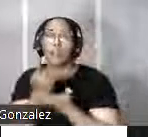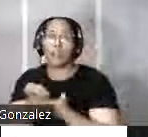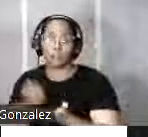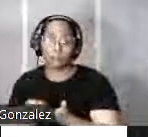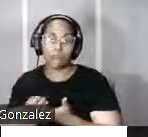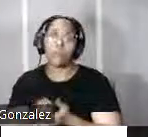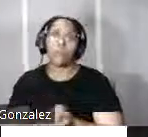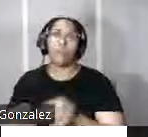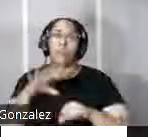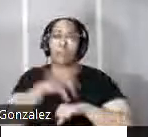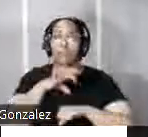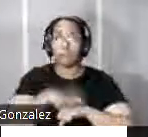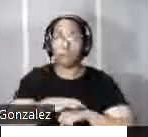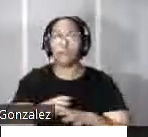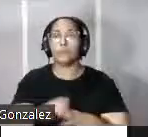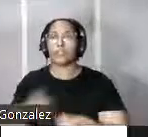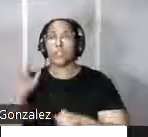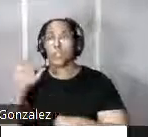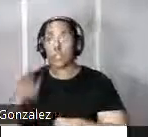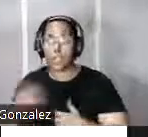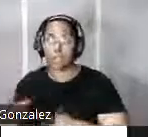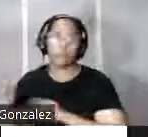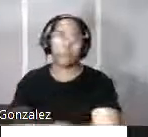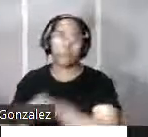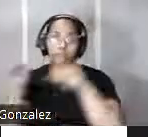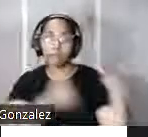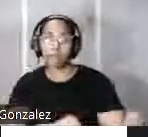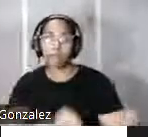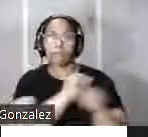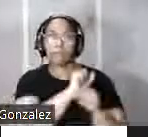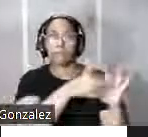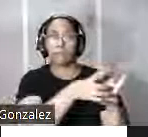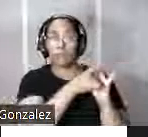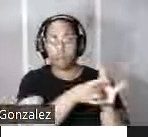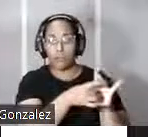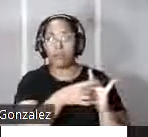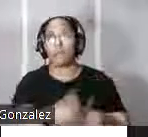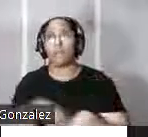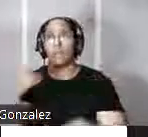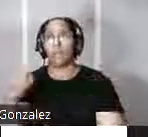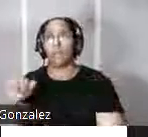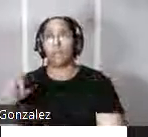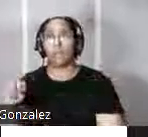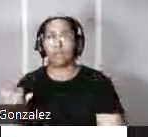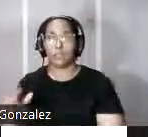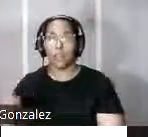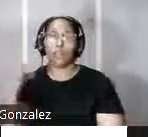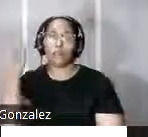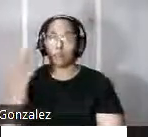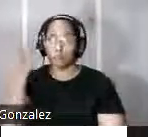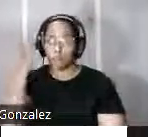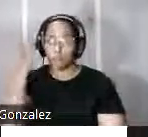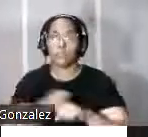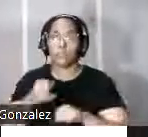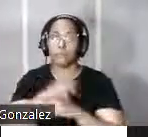decimonónico y esto provocó la llegada de un gran número de esclavos de inmigrantes antillanos de peninsulares y de europeos a la isla como